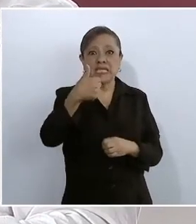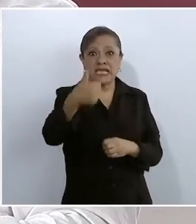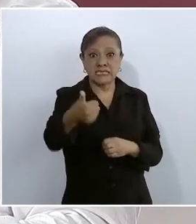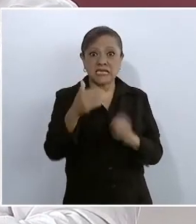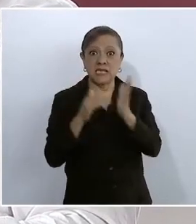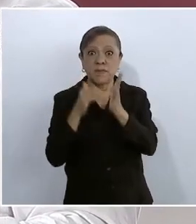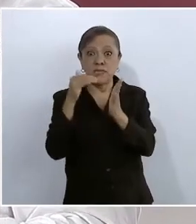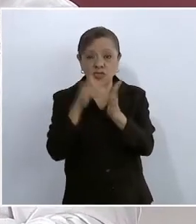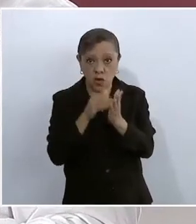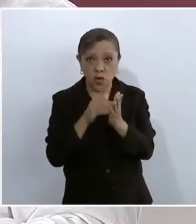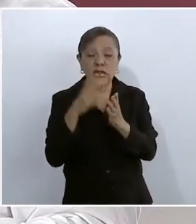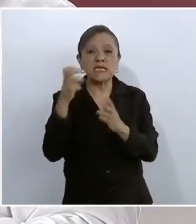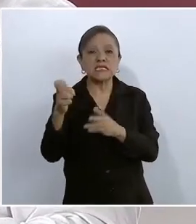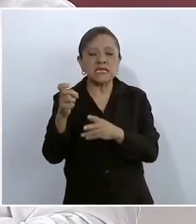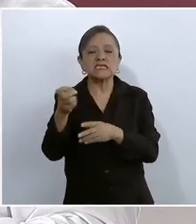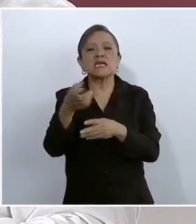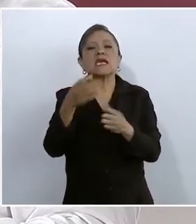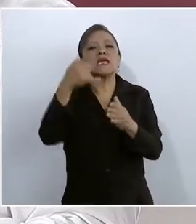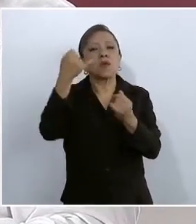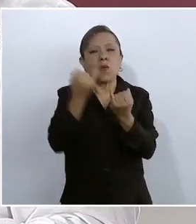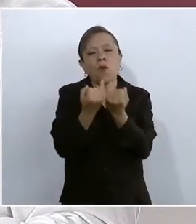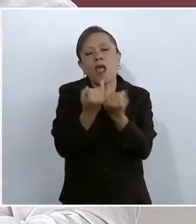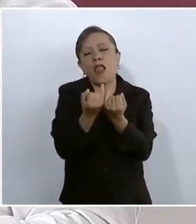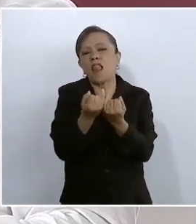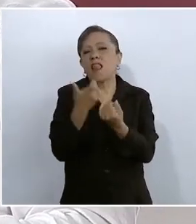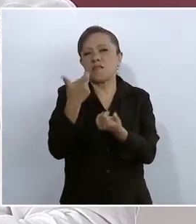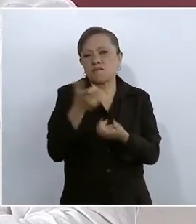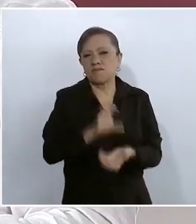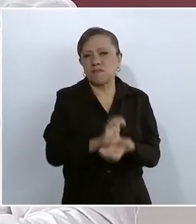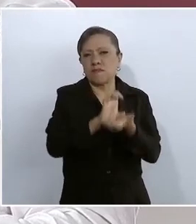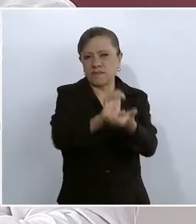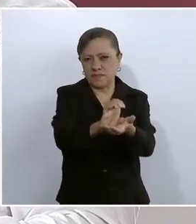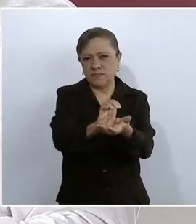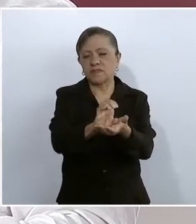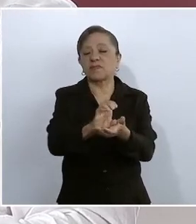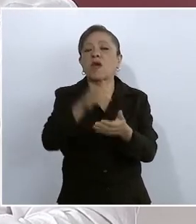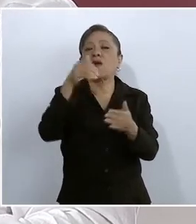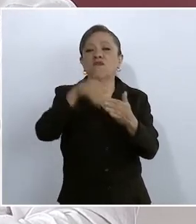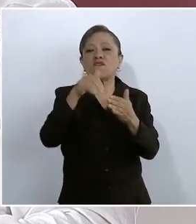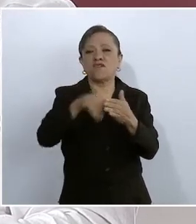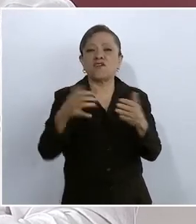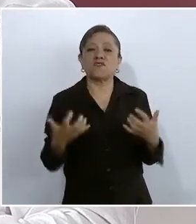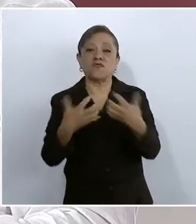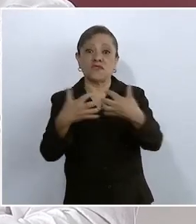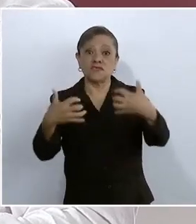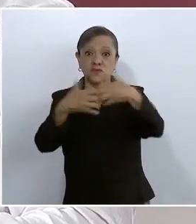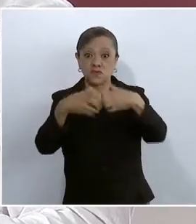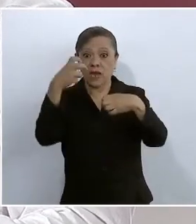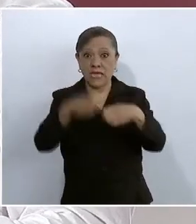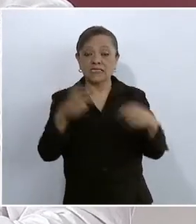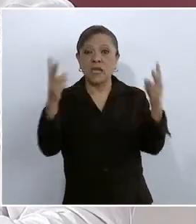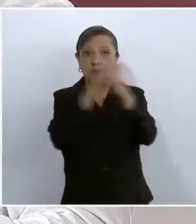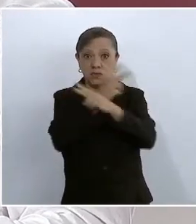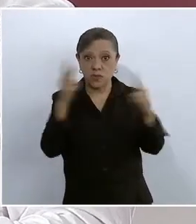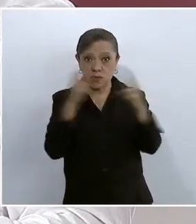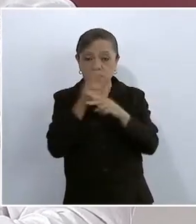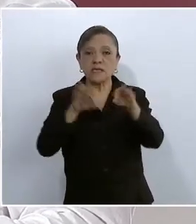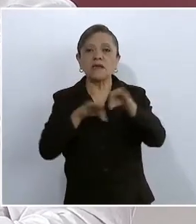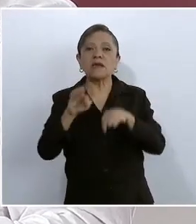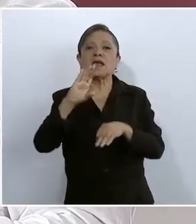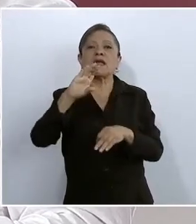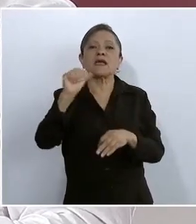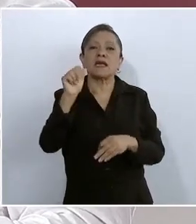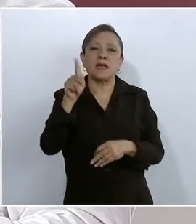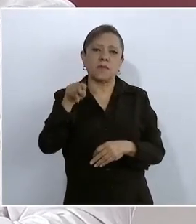fue financiada a través del Fondo Nacional de Infraestructura, quien es el concesionario. Esta autopista será operada por Capufe